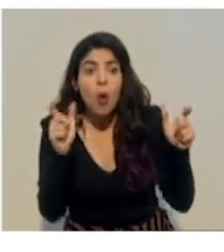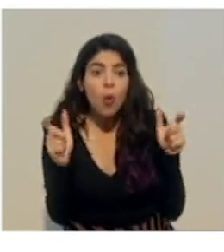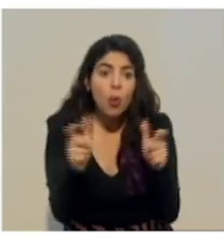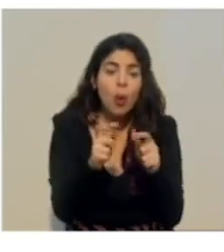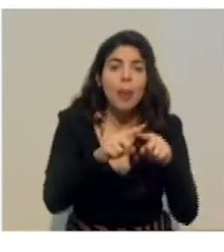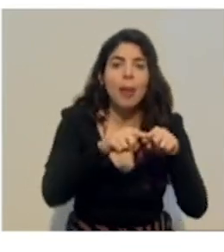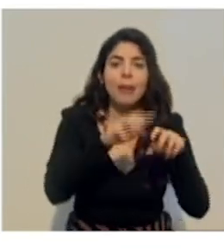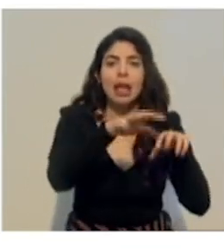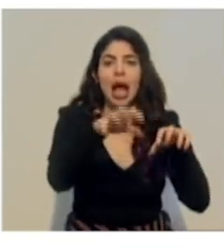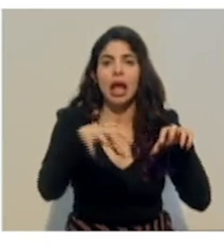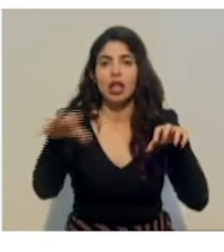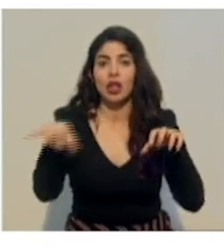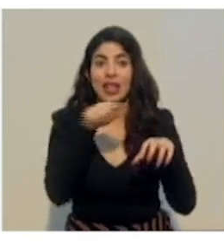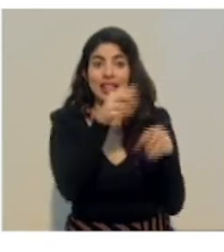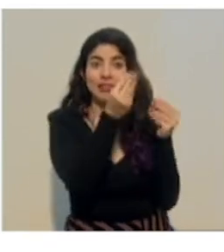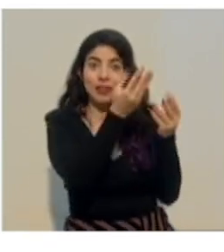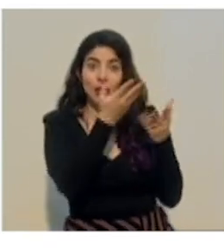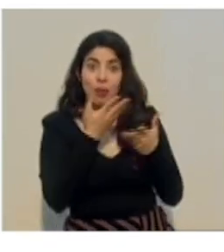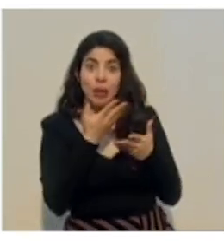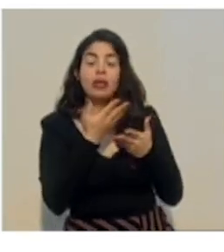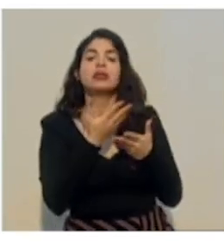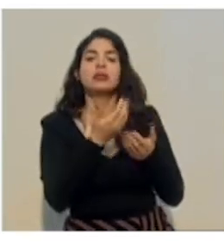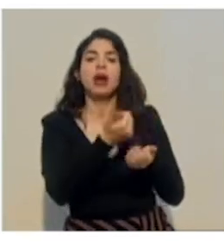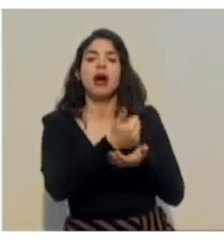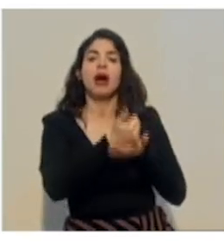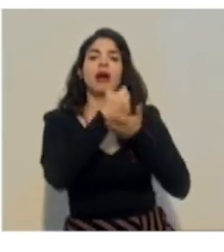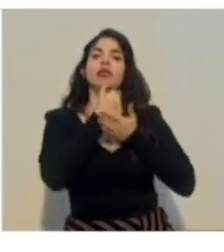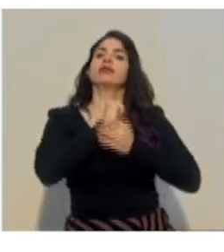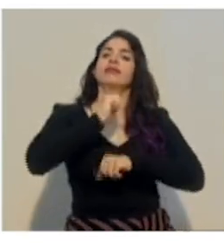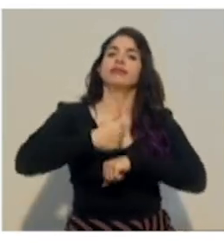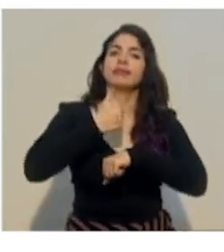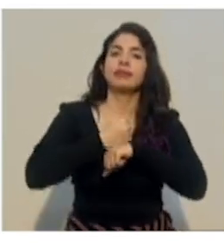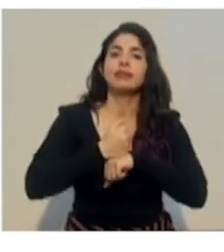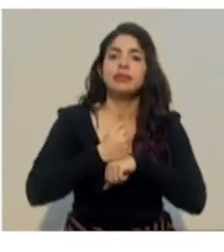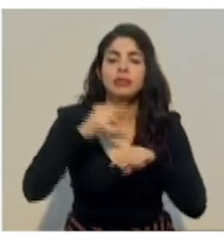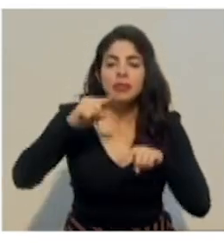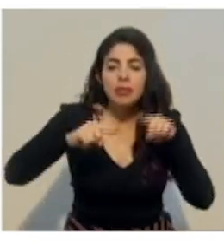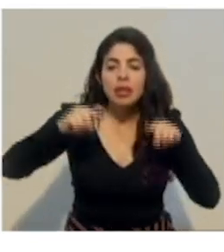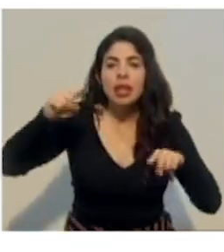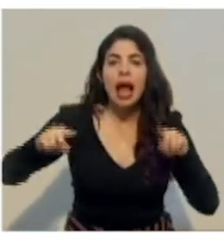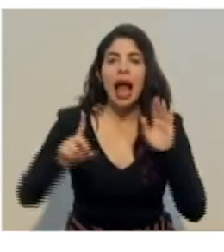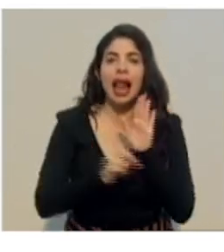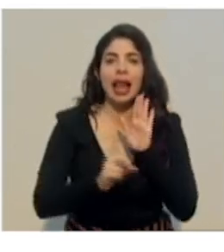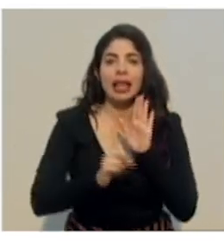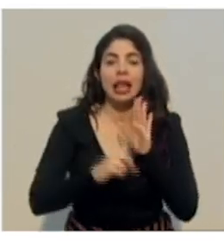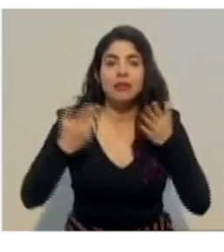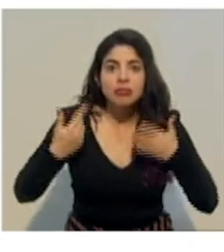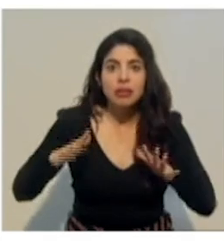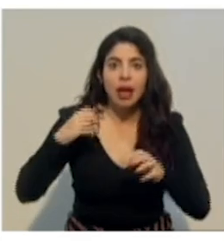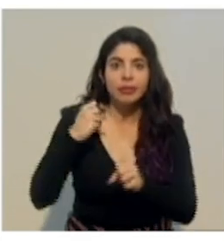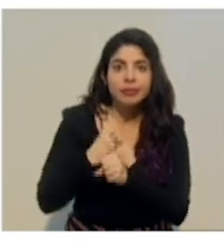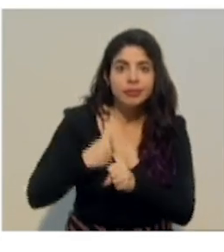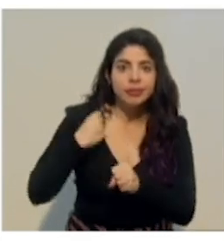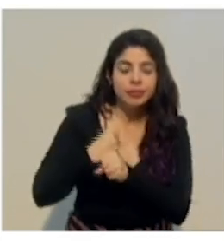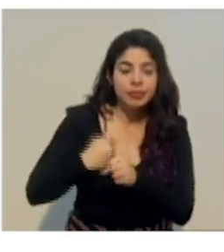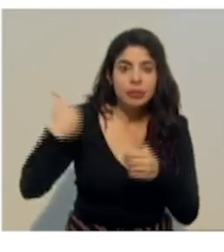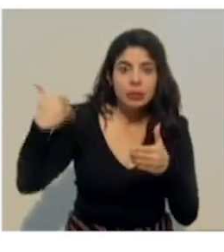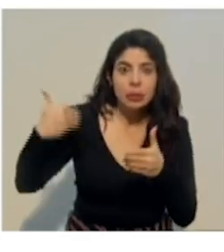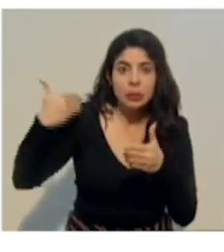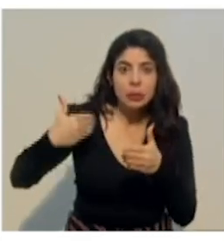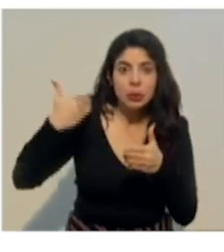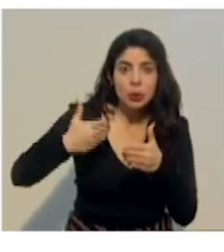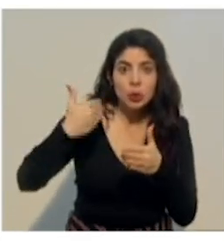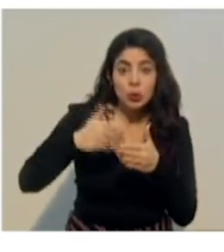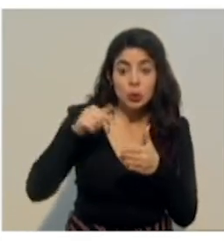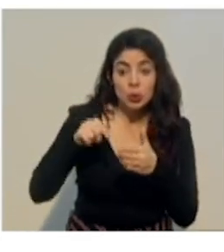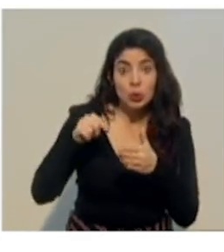Eso nos ha definido un esquema de alertas con el que hemos trabajado y ese esquema de alertas va orientado a